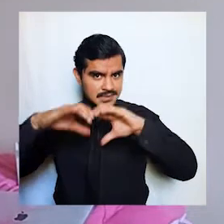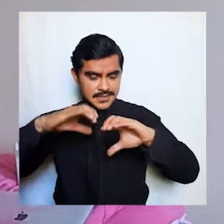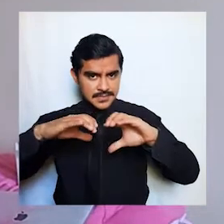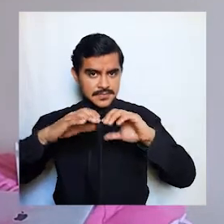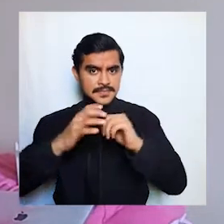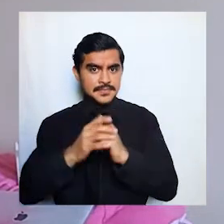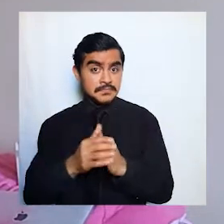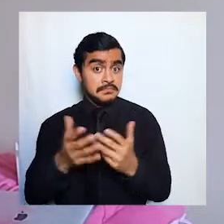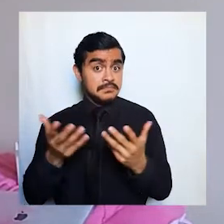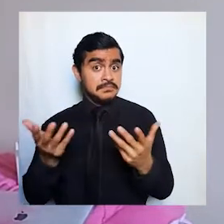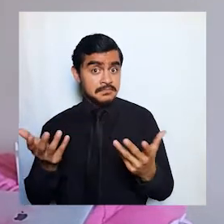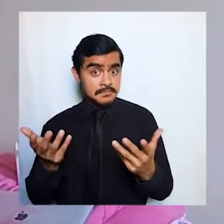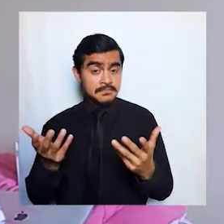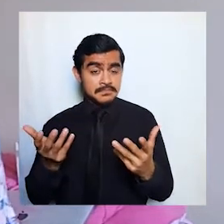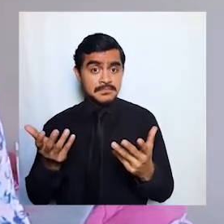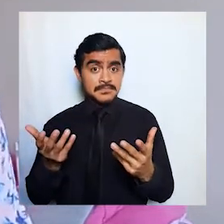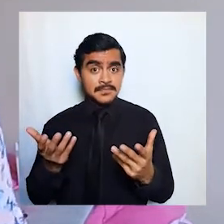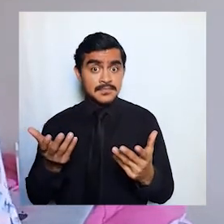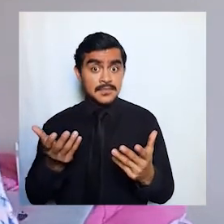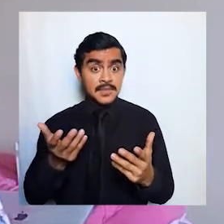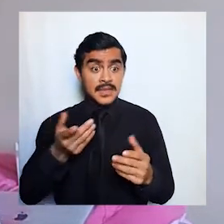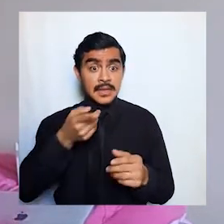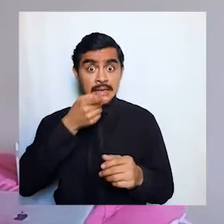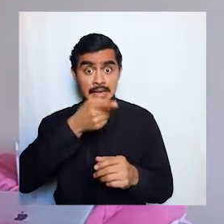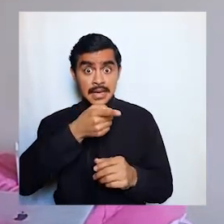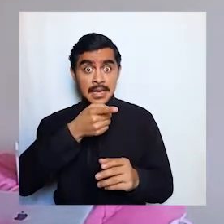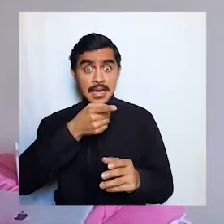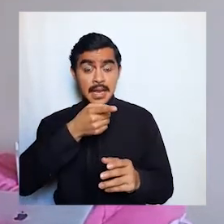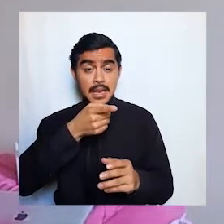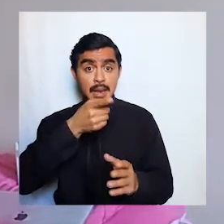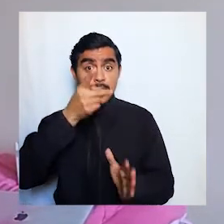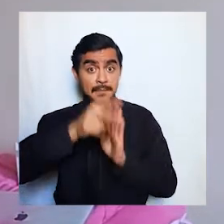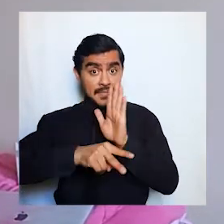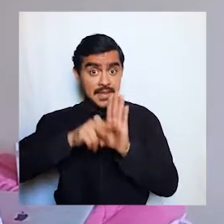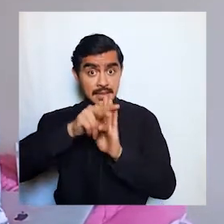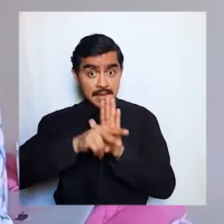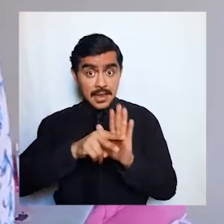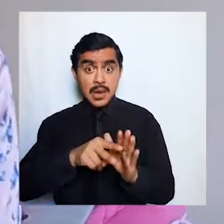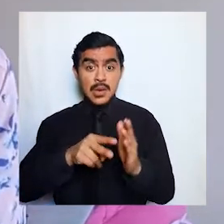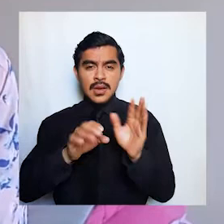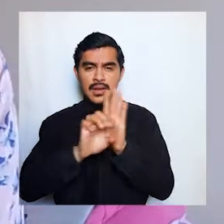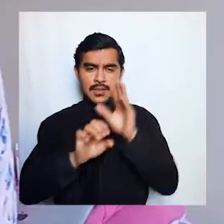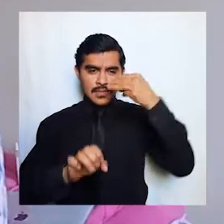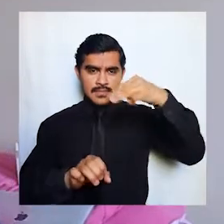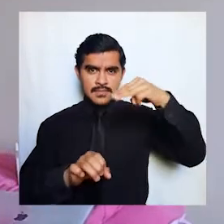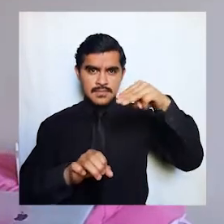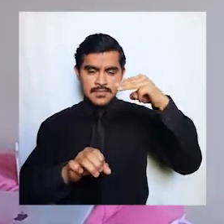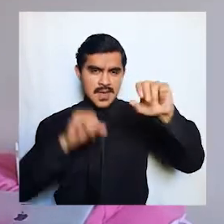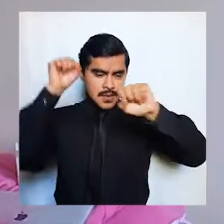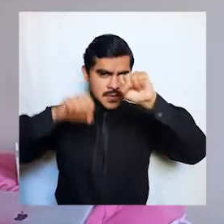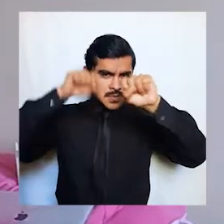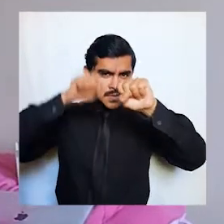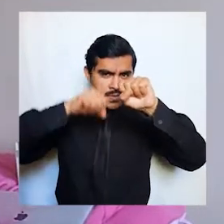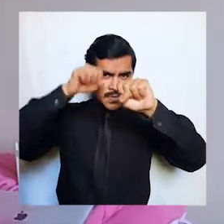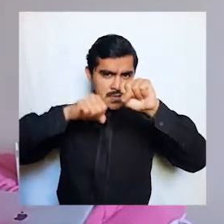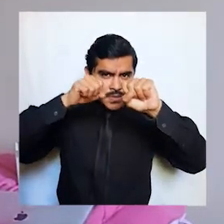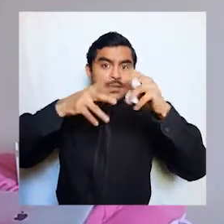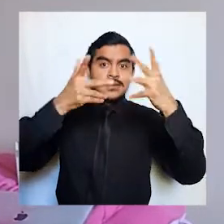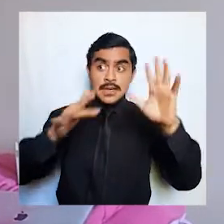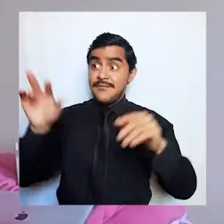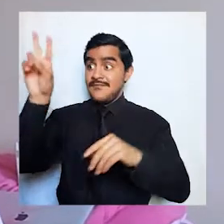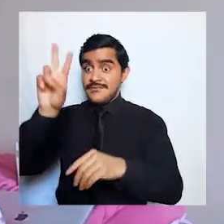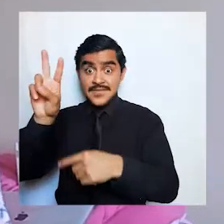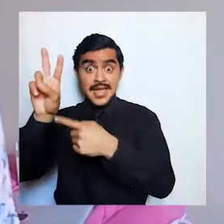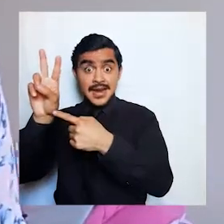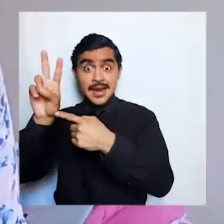entonces esos dos videos los vas a subir vaya lo haces un miércoles vos decís cada viernes